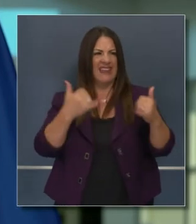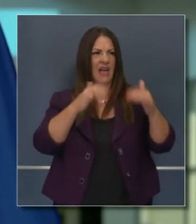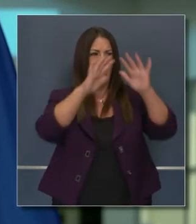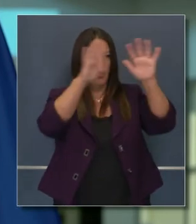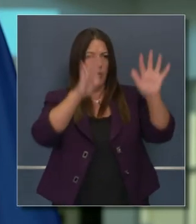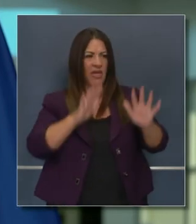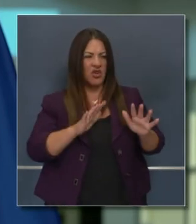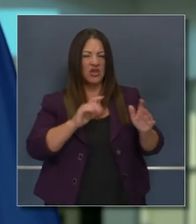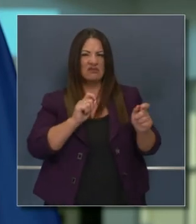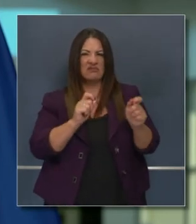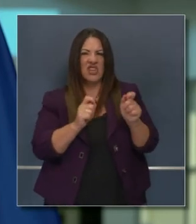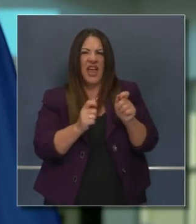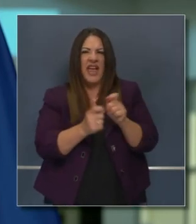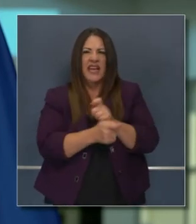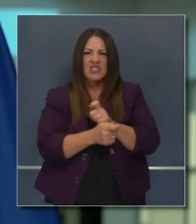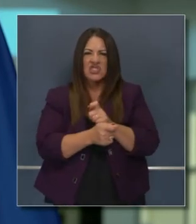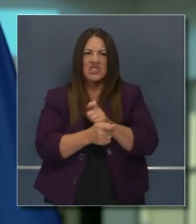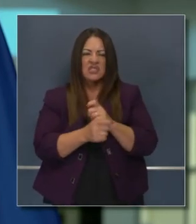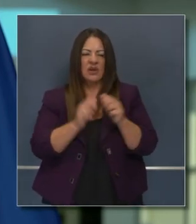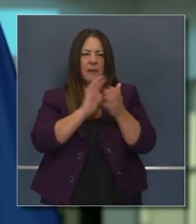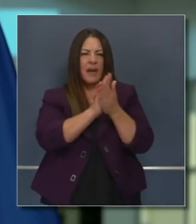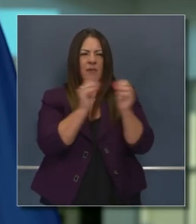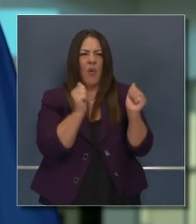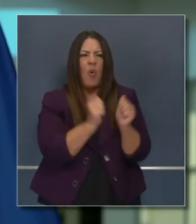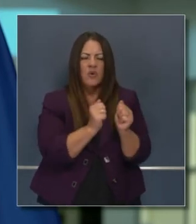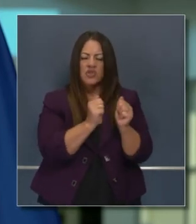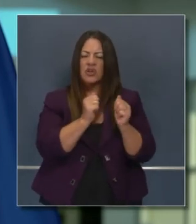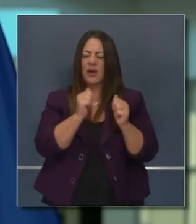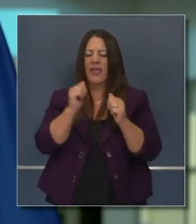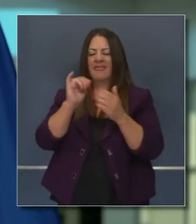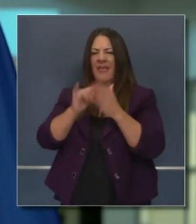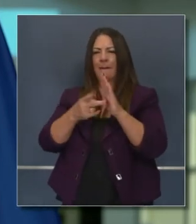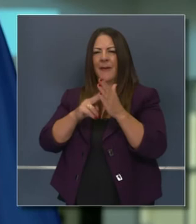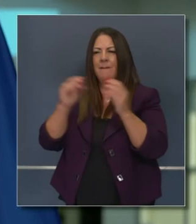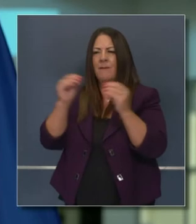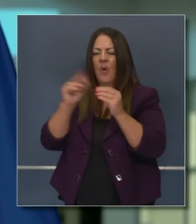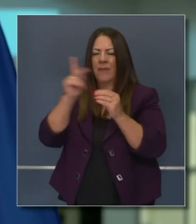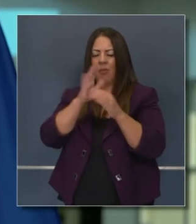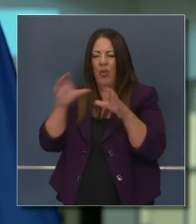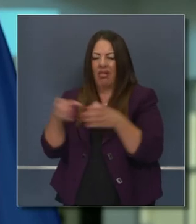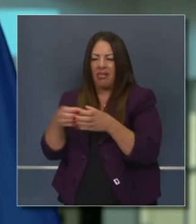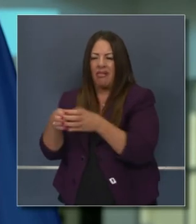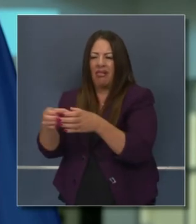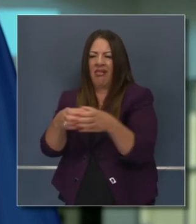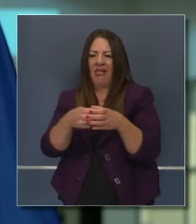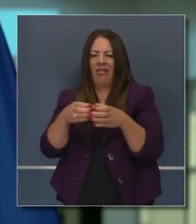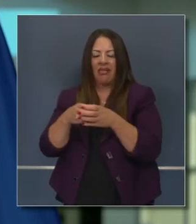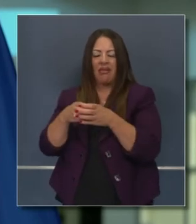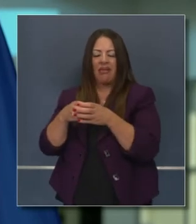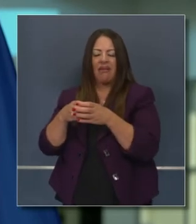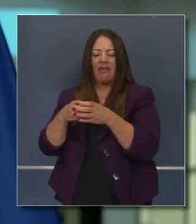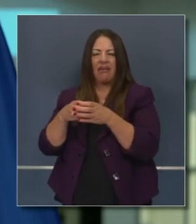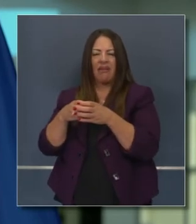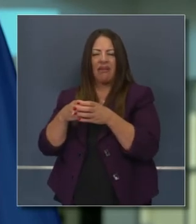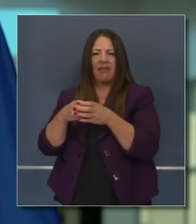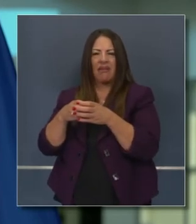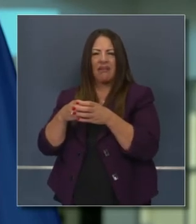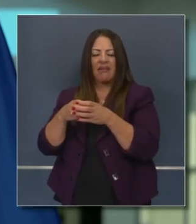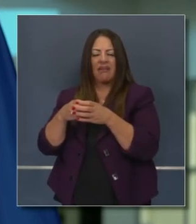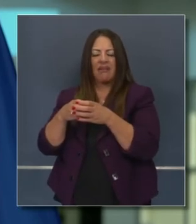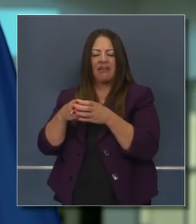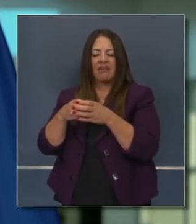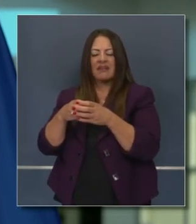ve que el clima comienza a cambiar y que más y más personas están entremezclándose en interiores, es